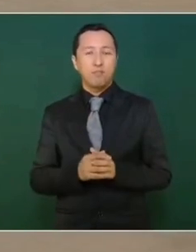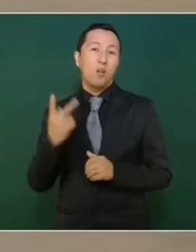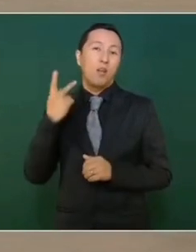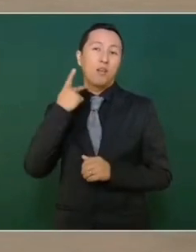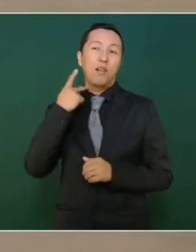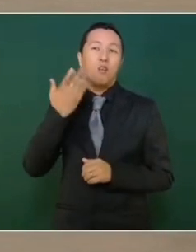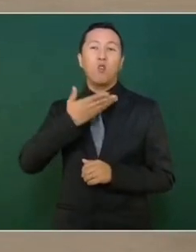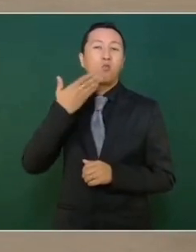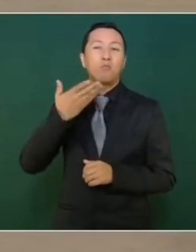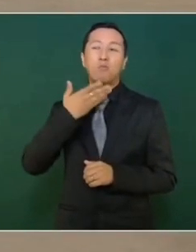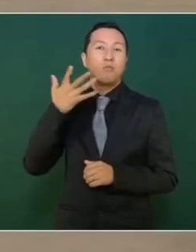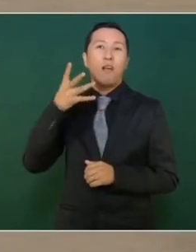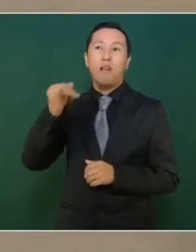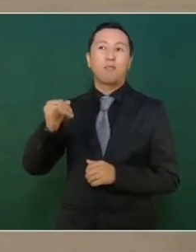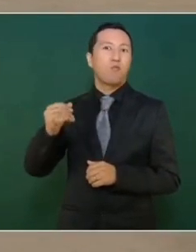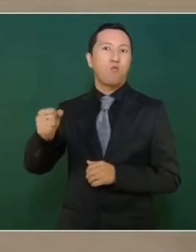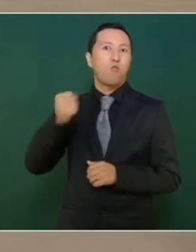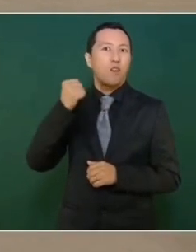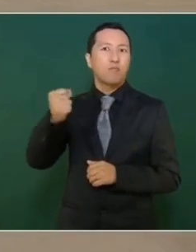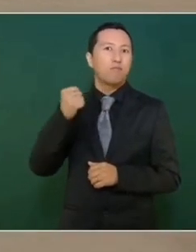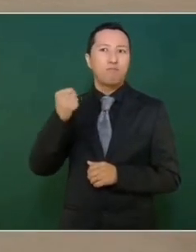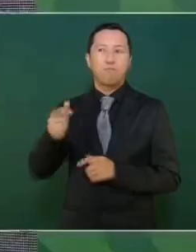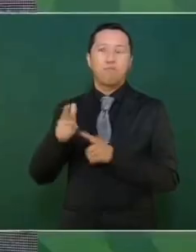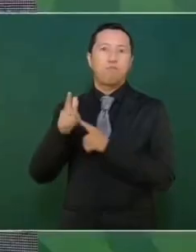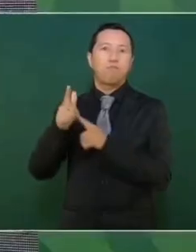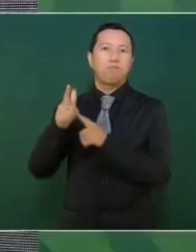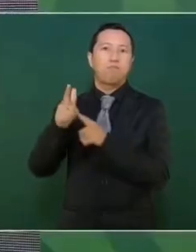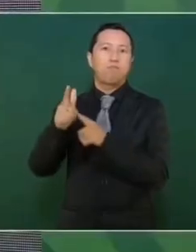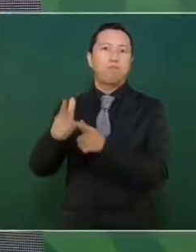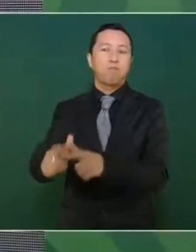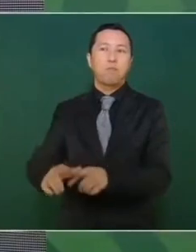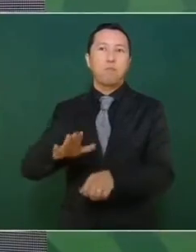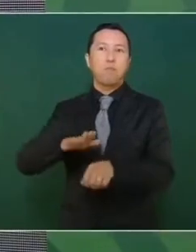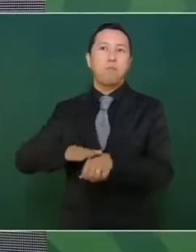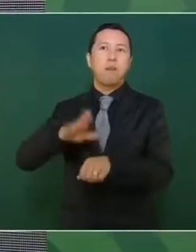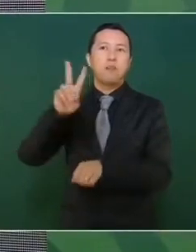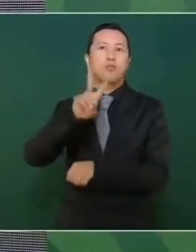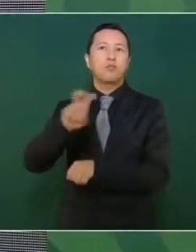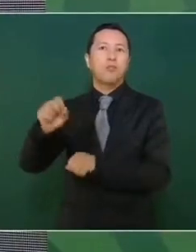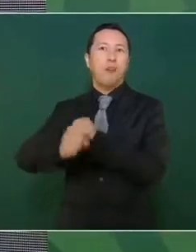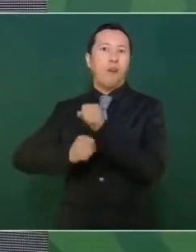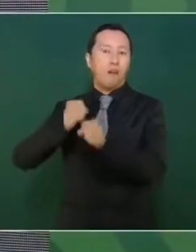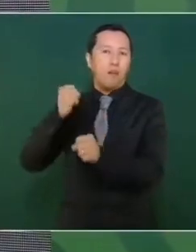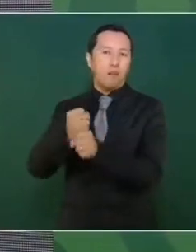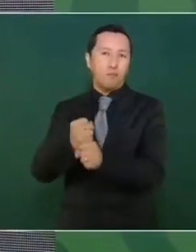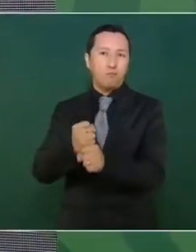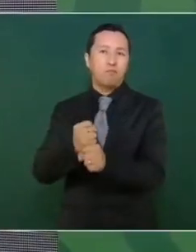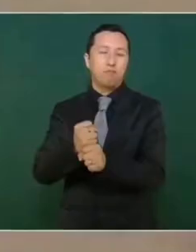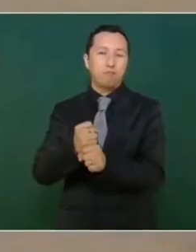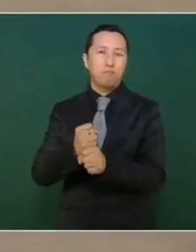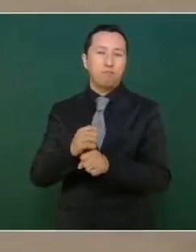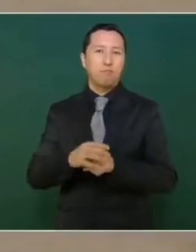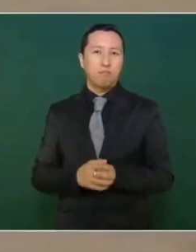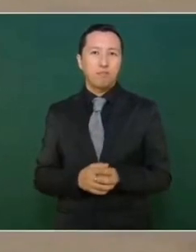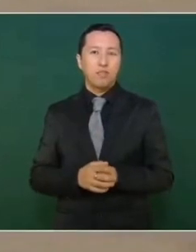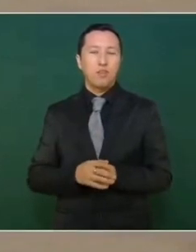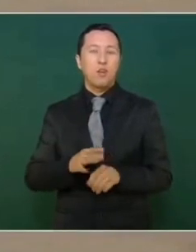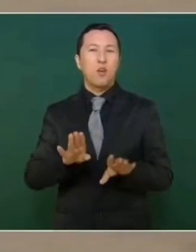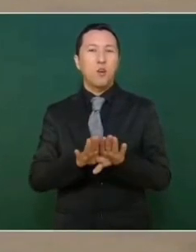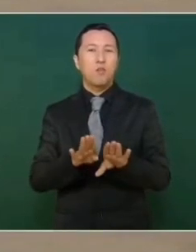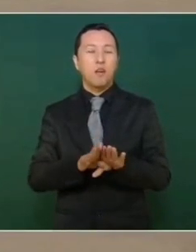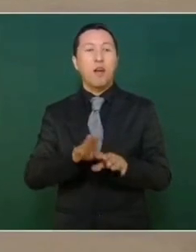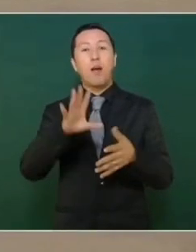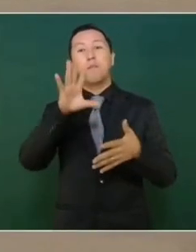la política o la doctrina Monroe de América para los